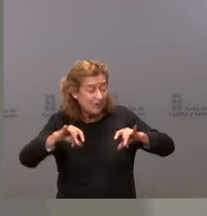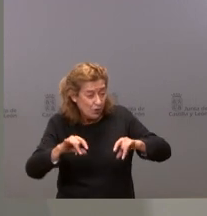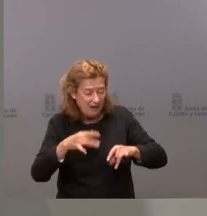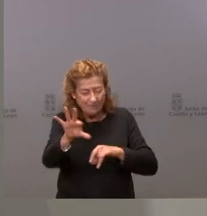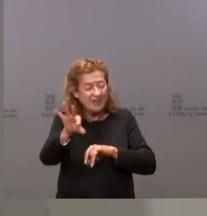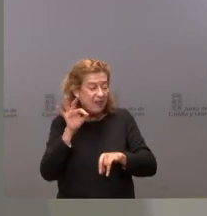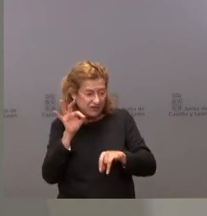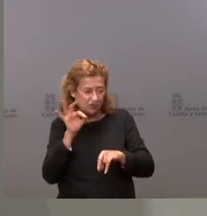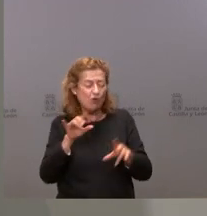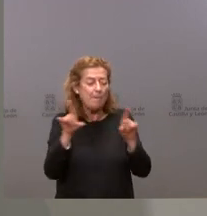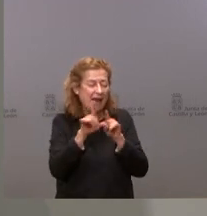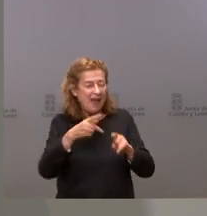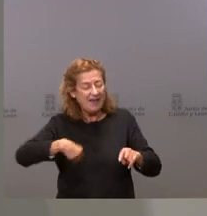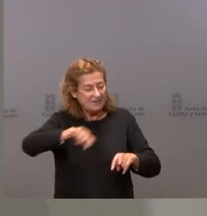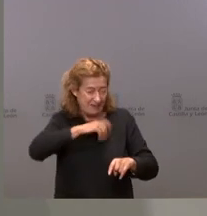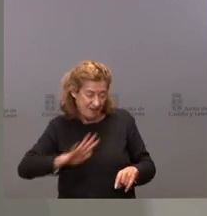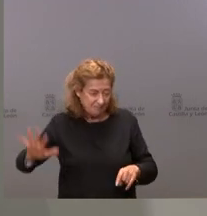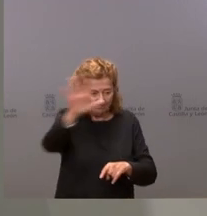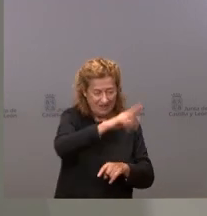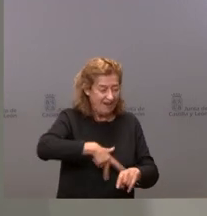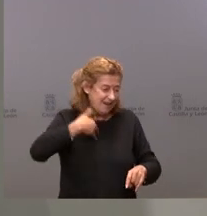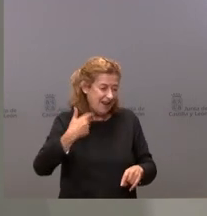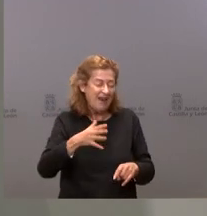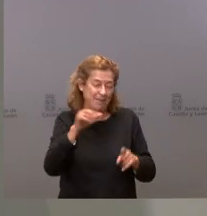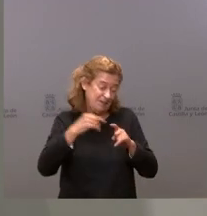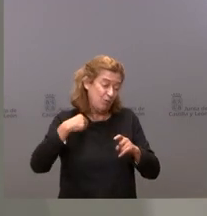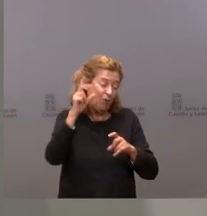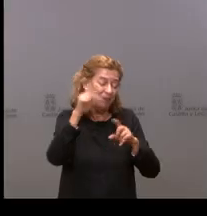homogénea para el conjunto nacional respecto del tiempo de las cuarentenas.